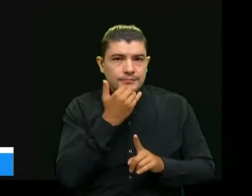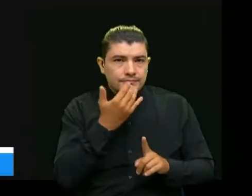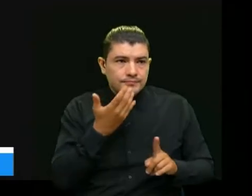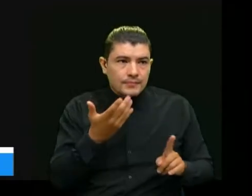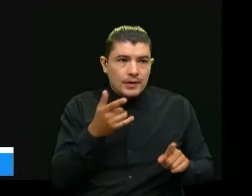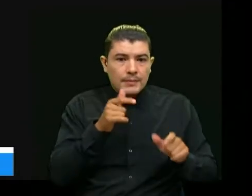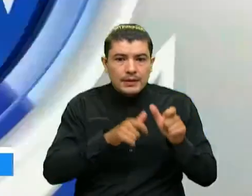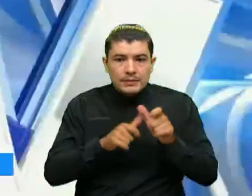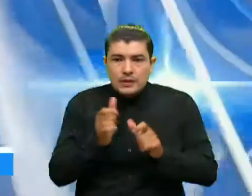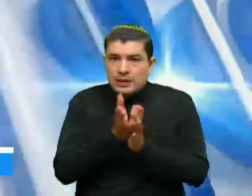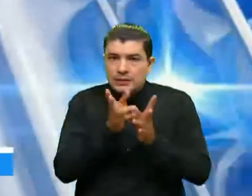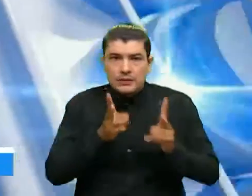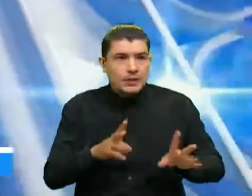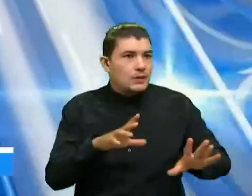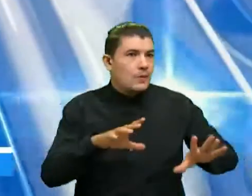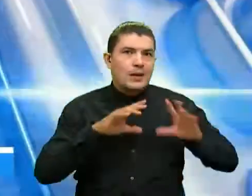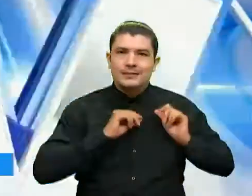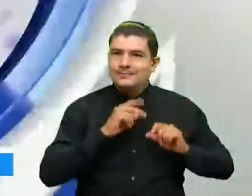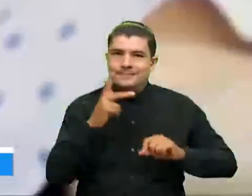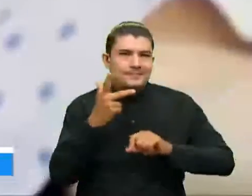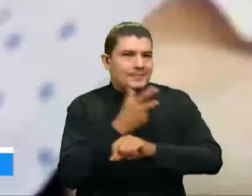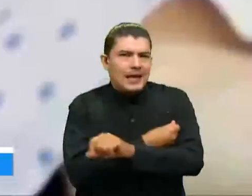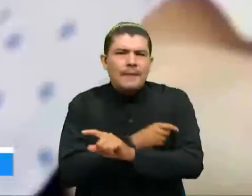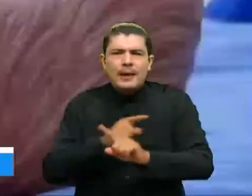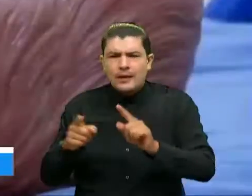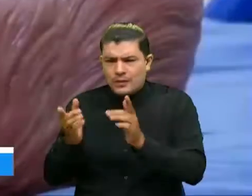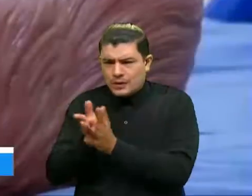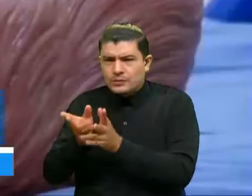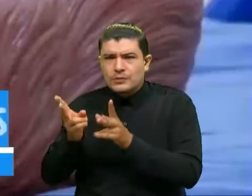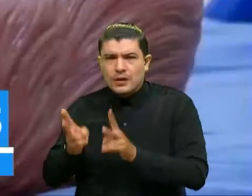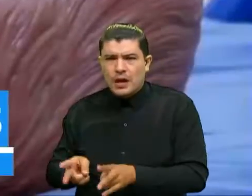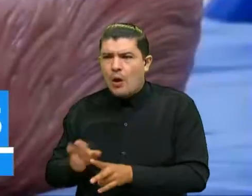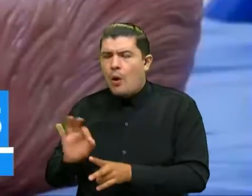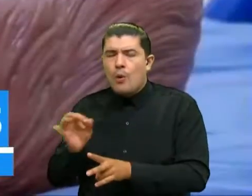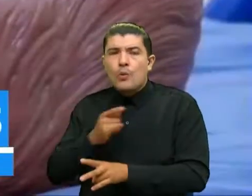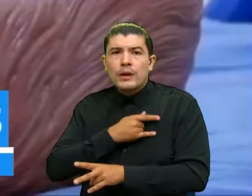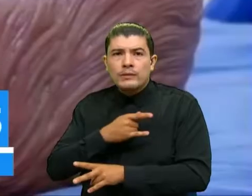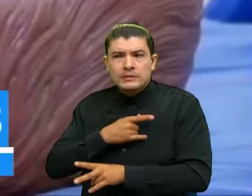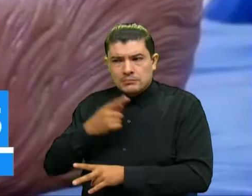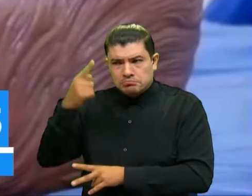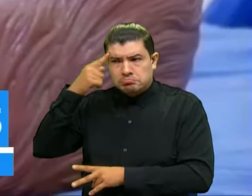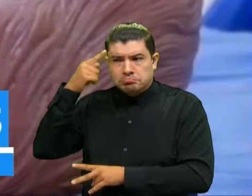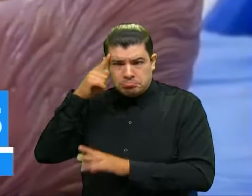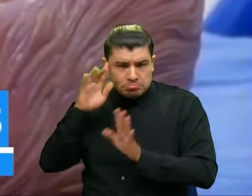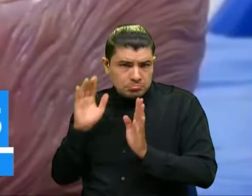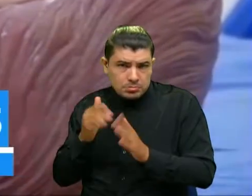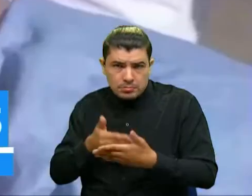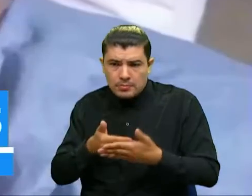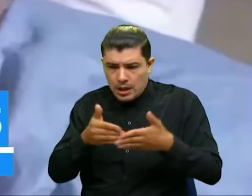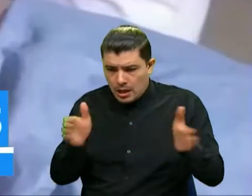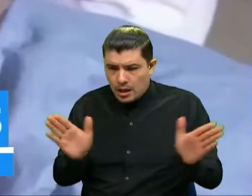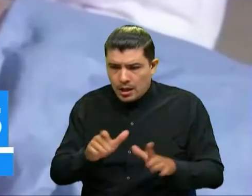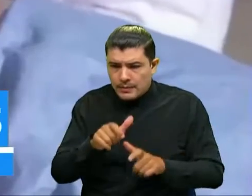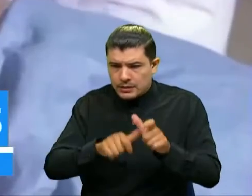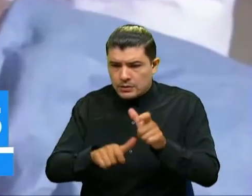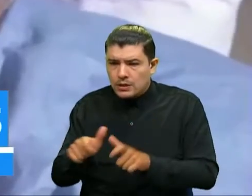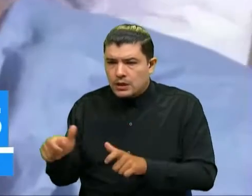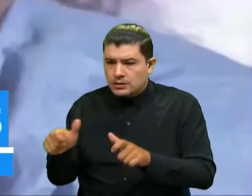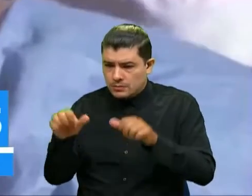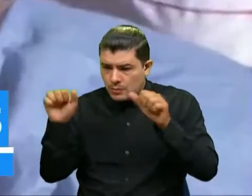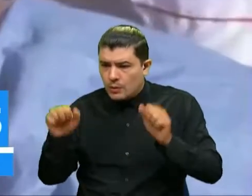contra de la vacunación pero creemos como universidad y así hemos logrado establecer esos puntos de vacunación que permitan la captación de un mayor